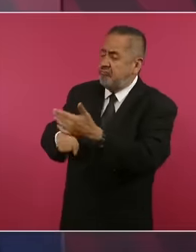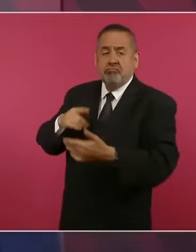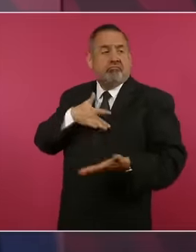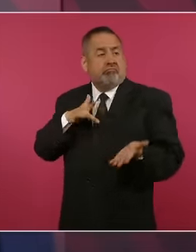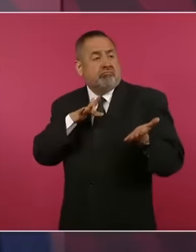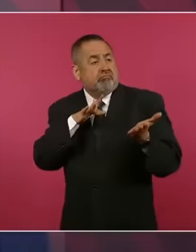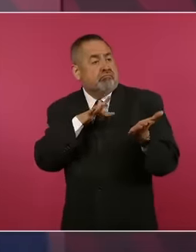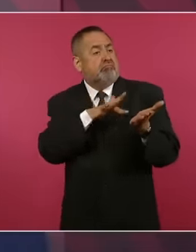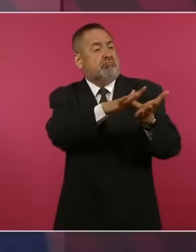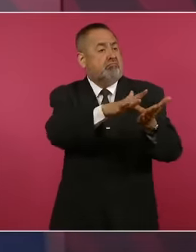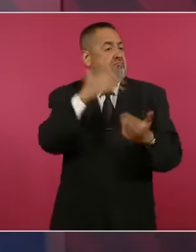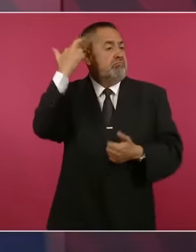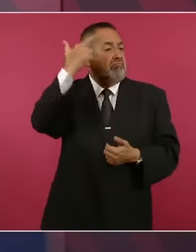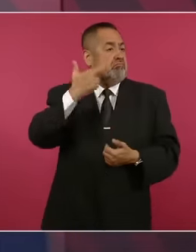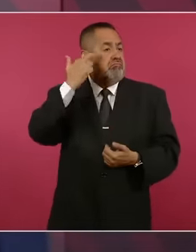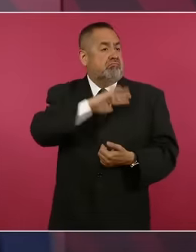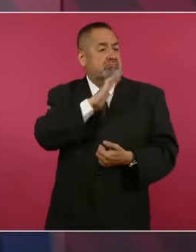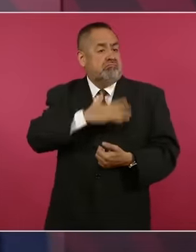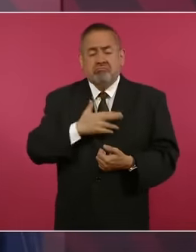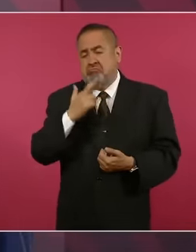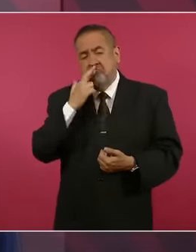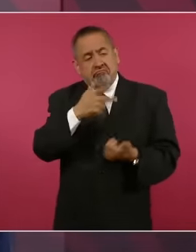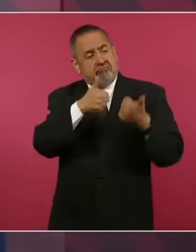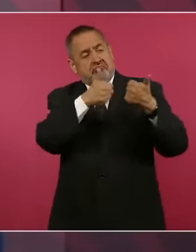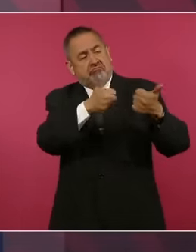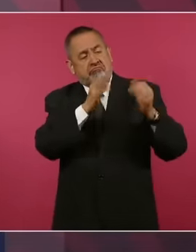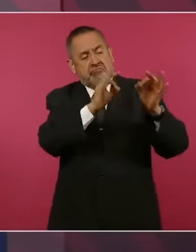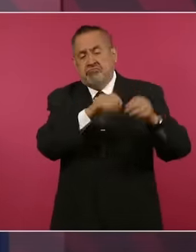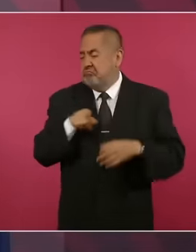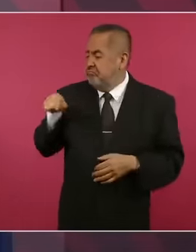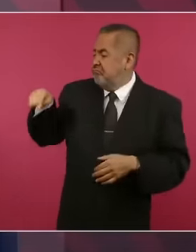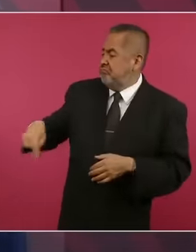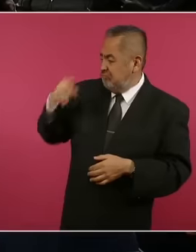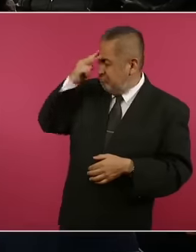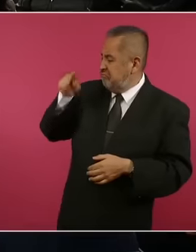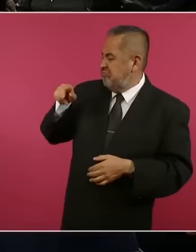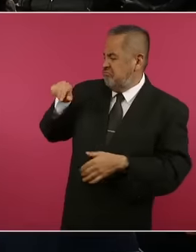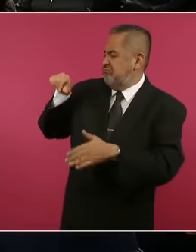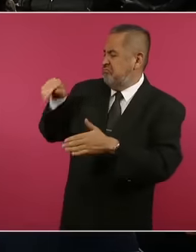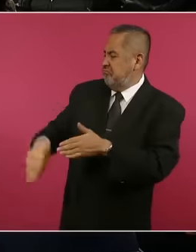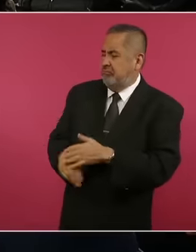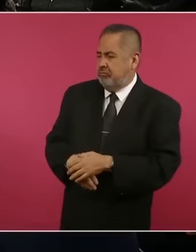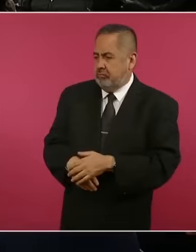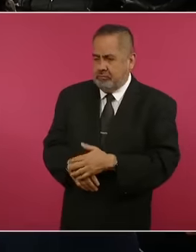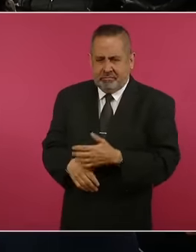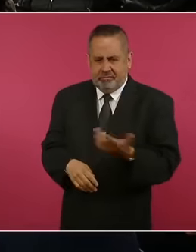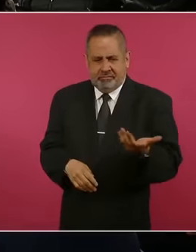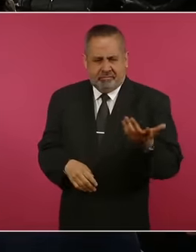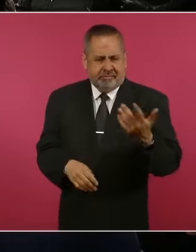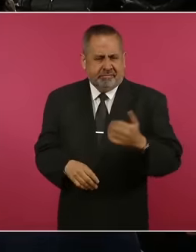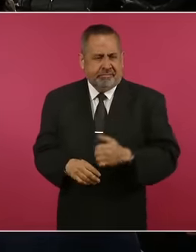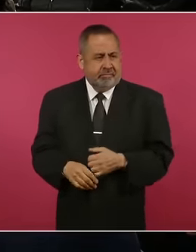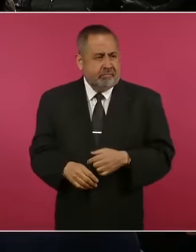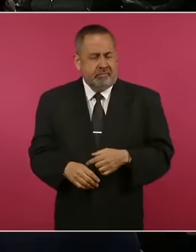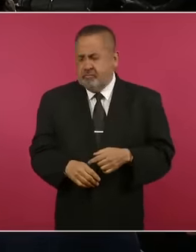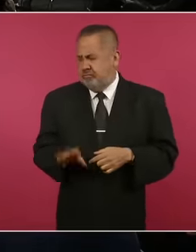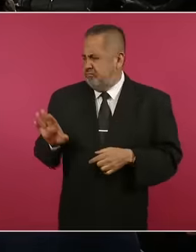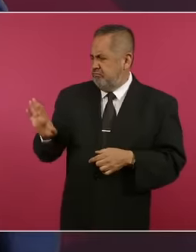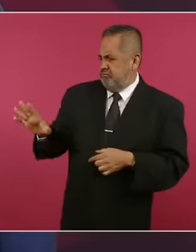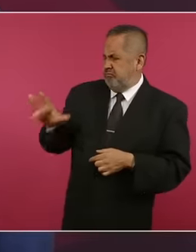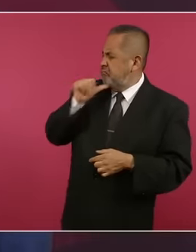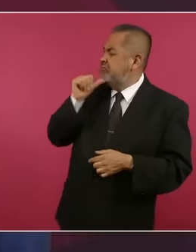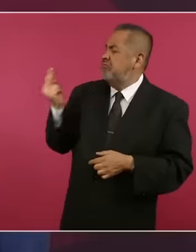y en contra de que España ofrezca